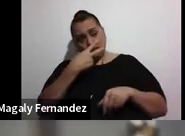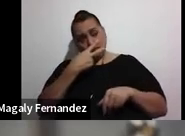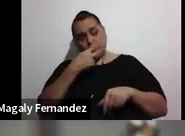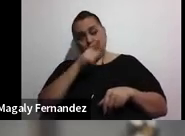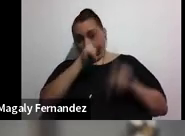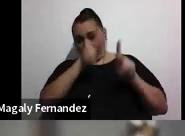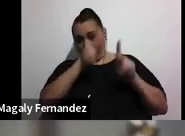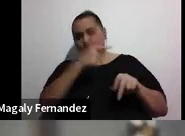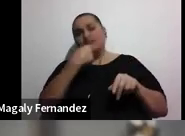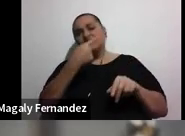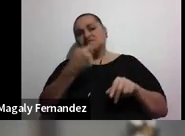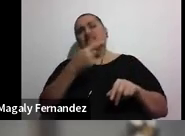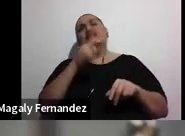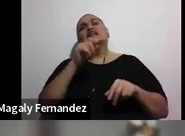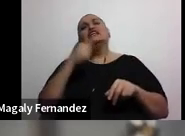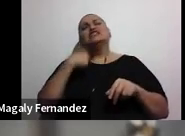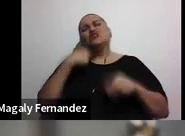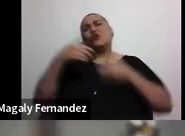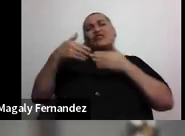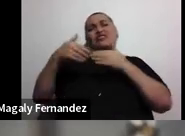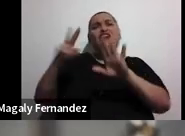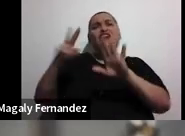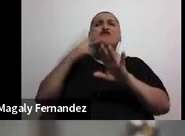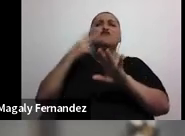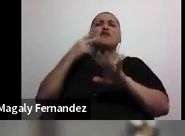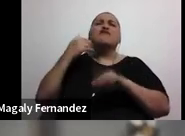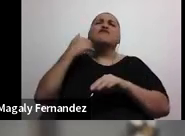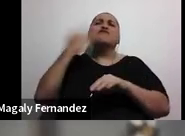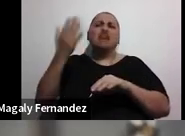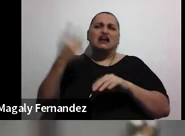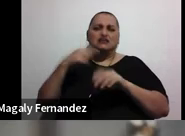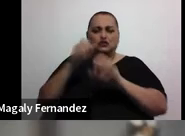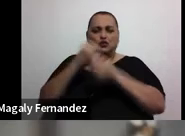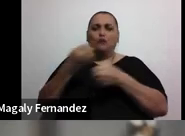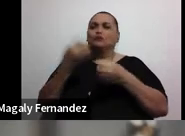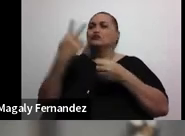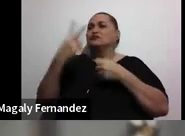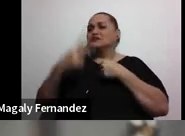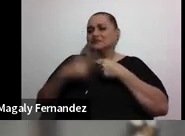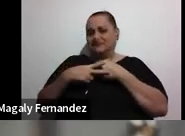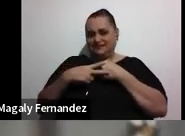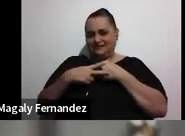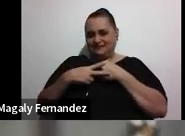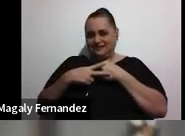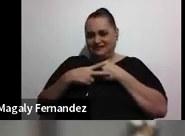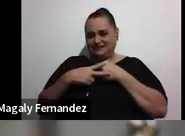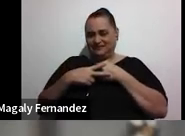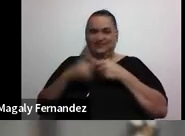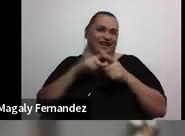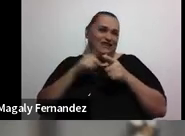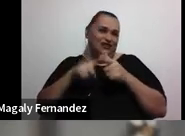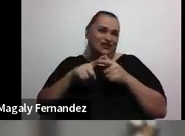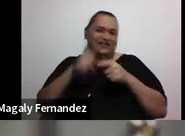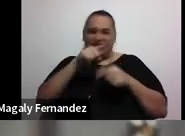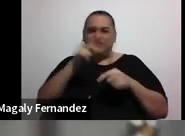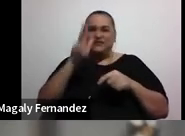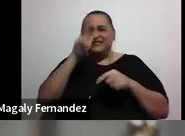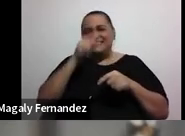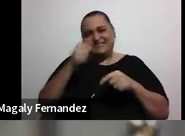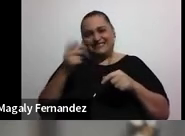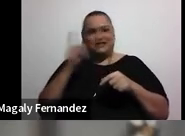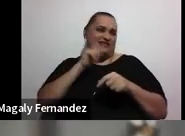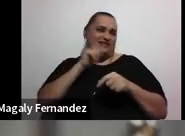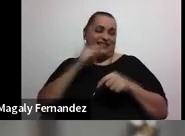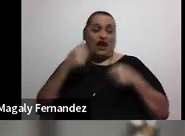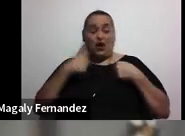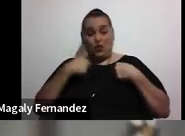y él decía dejar de fumar es muy fácil yo lo he hecho muchas veces entonces porque es un chiste porque dejar de fumar si